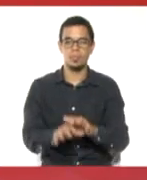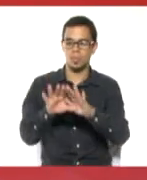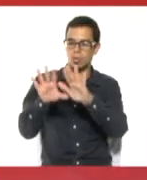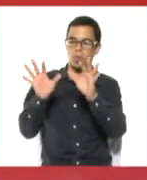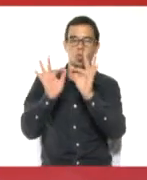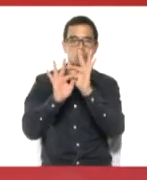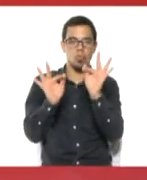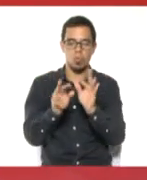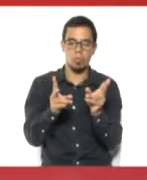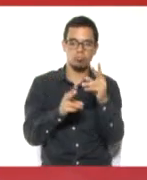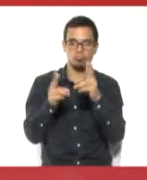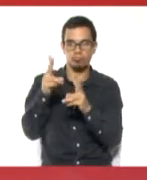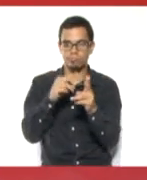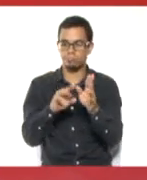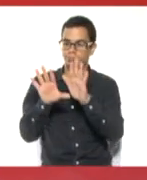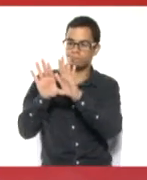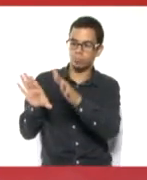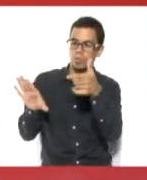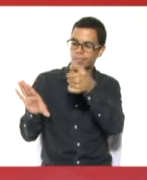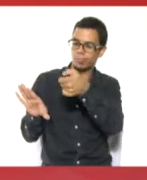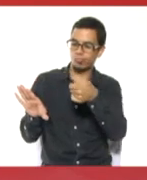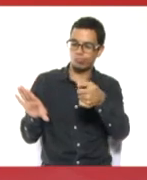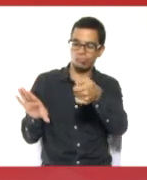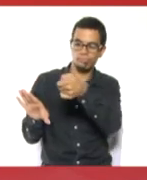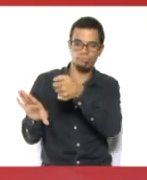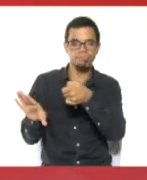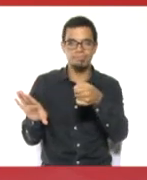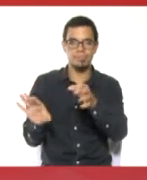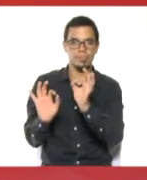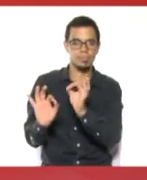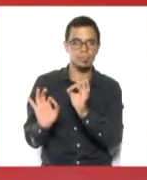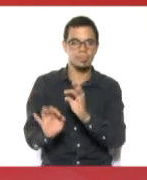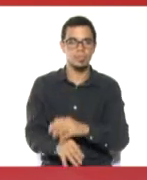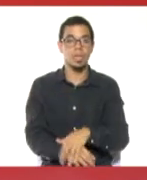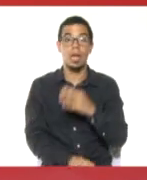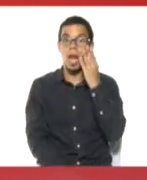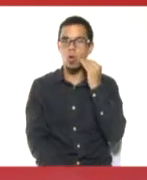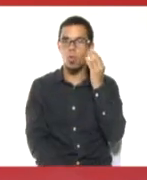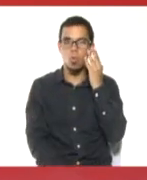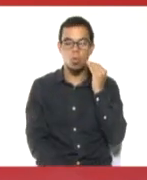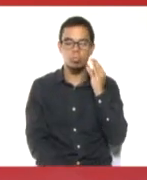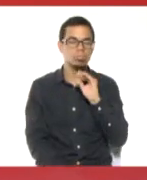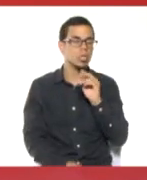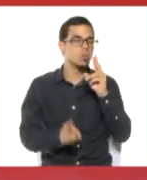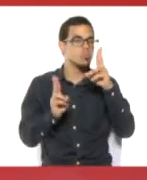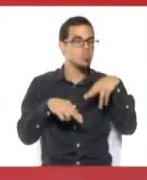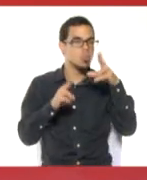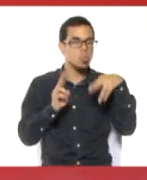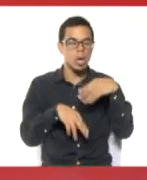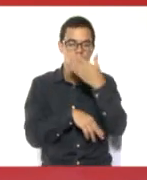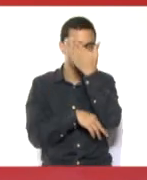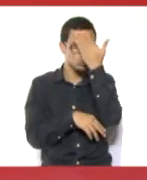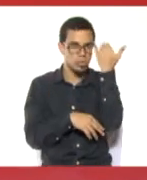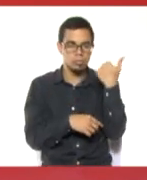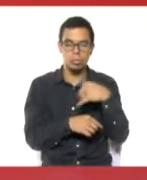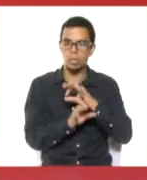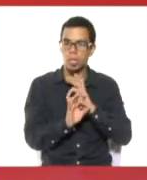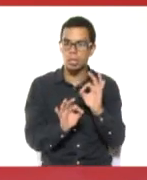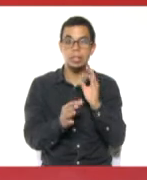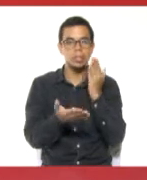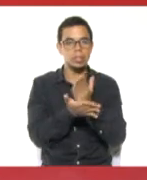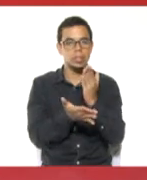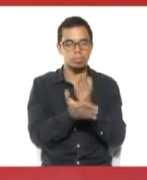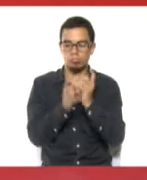en casa. Las costumbres no se pueden perder. Así sea con pequeñas cosas que tengamos, tenemos que seguir fomentándola. O